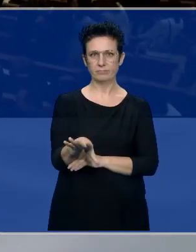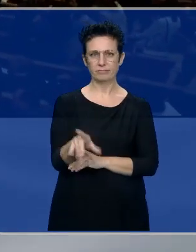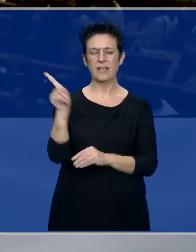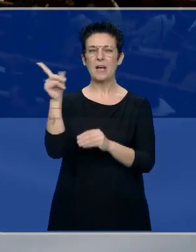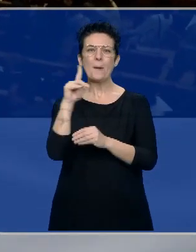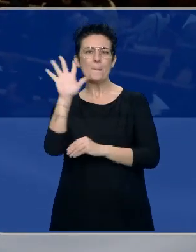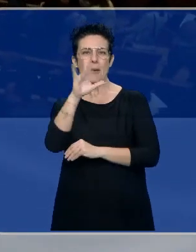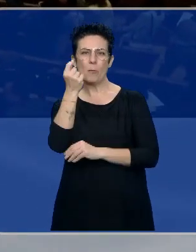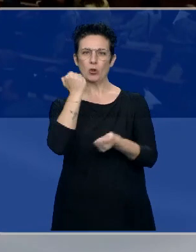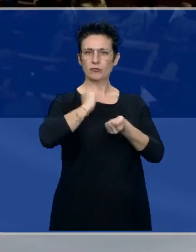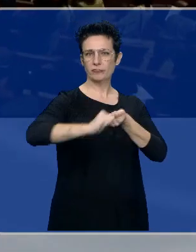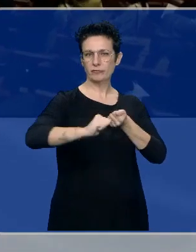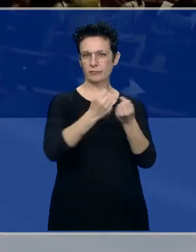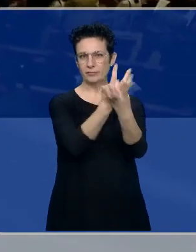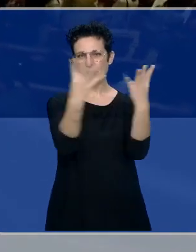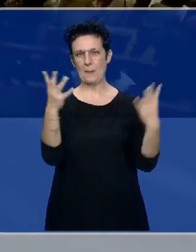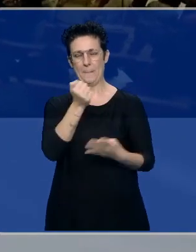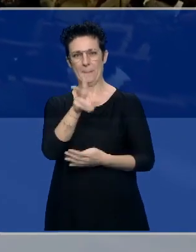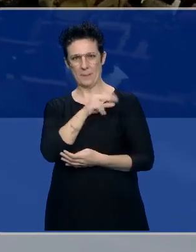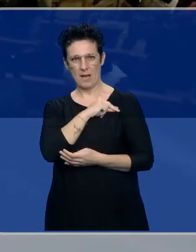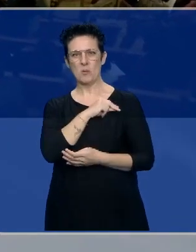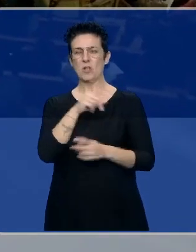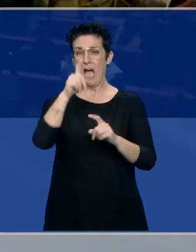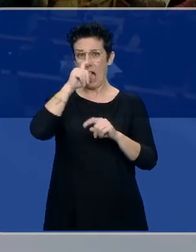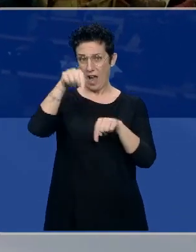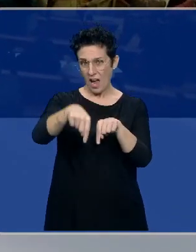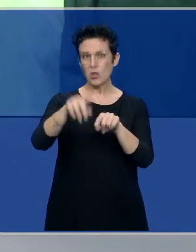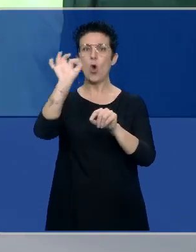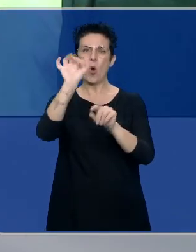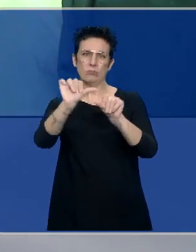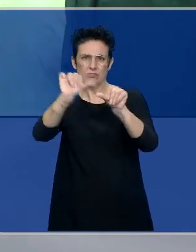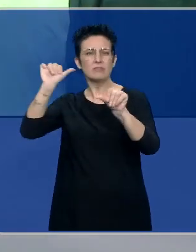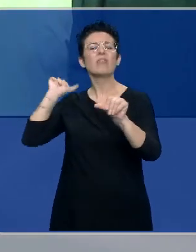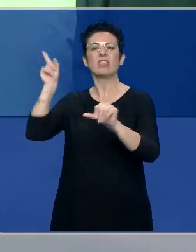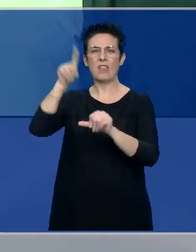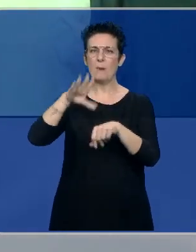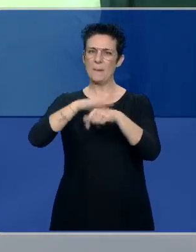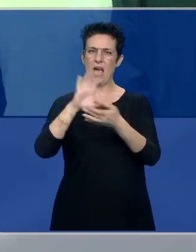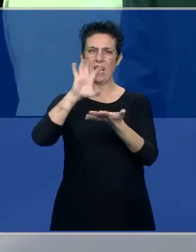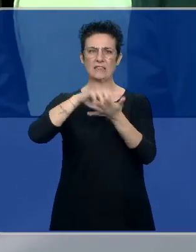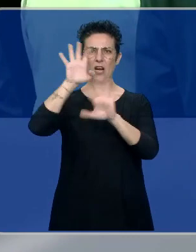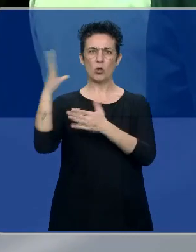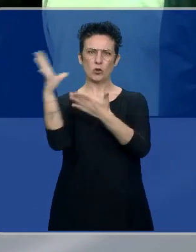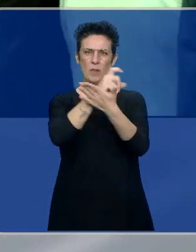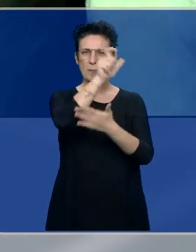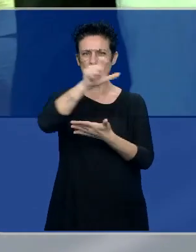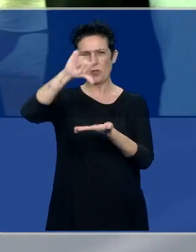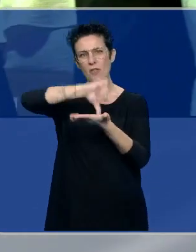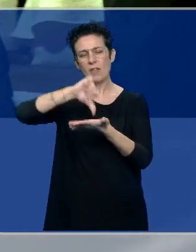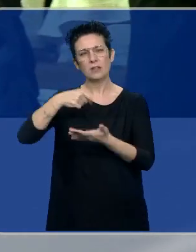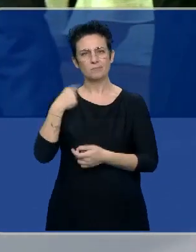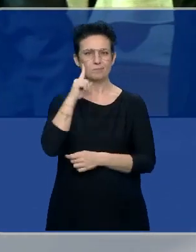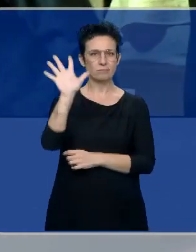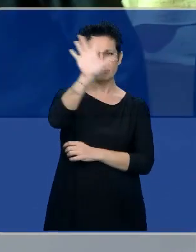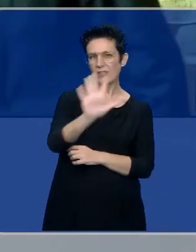a los premiados de este año, por supuesto, pero también a los premiados de otros años se hace un desaire a todos los ciudadanos de Castellón. Yo, desde luego, me